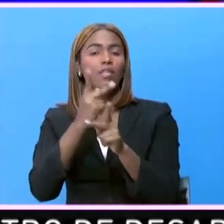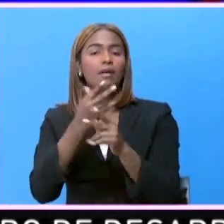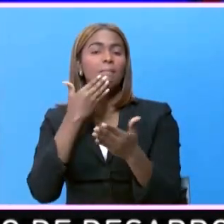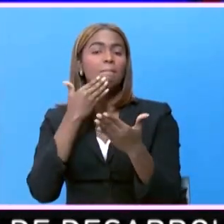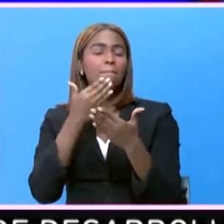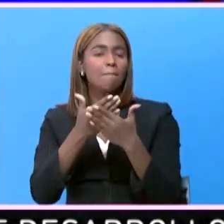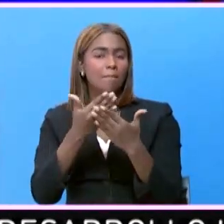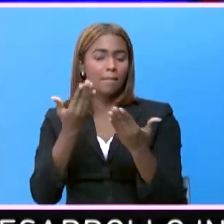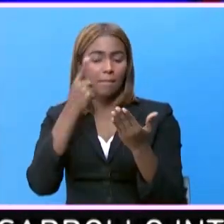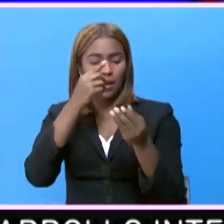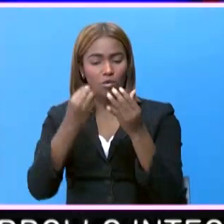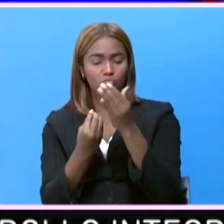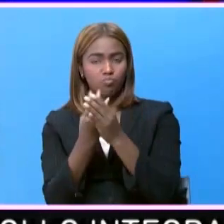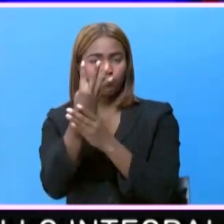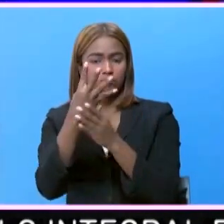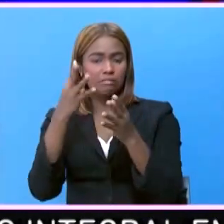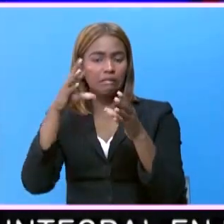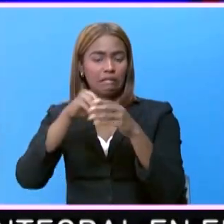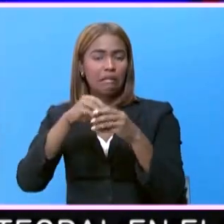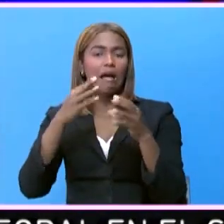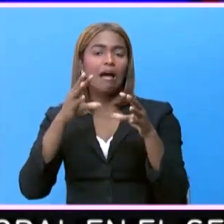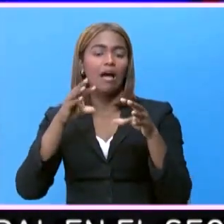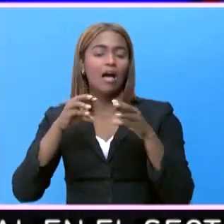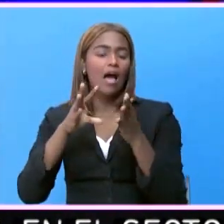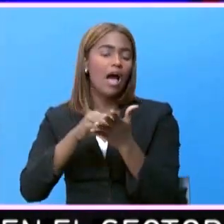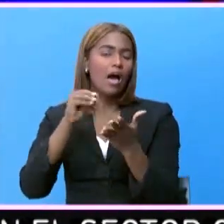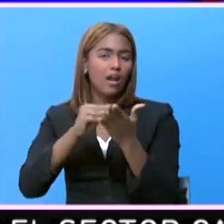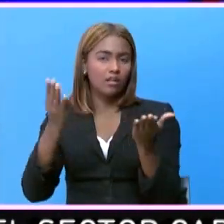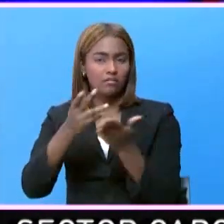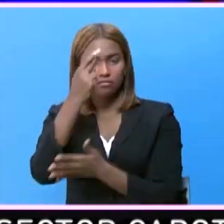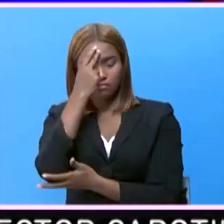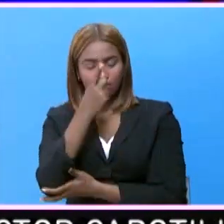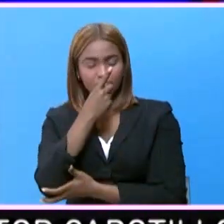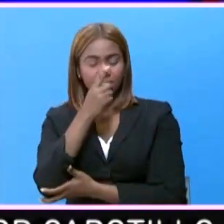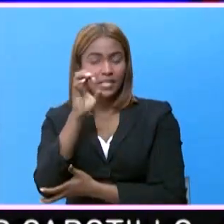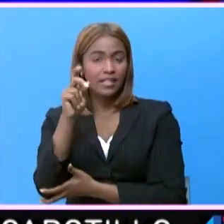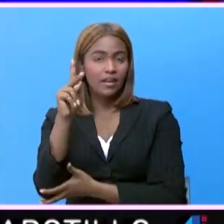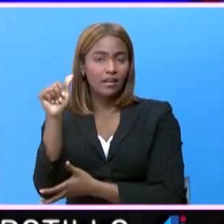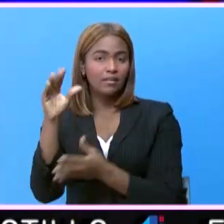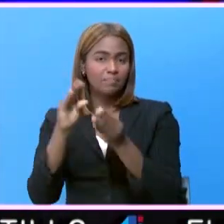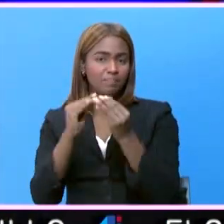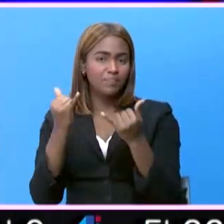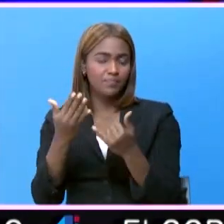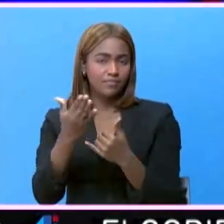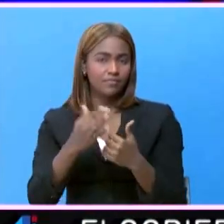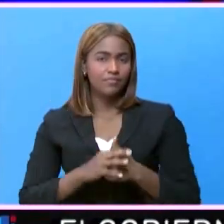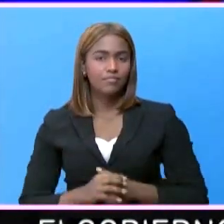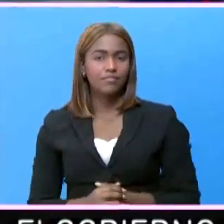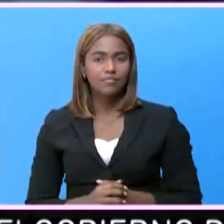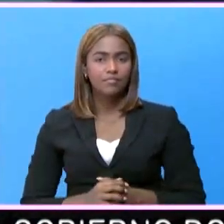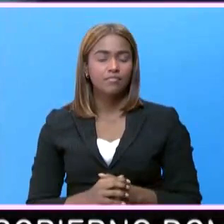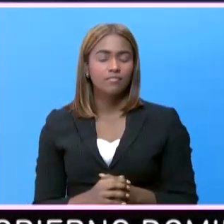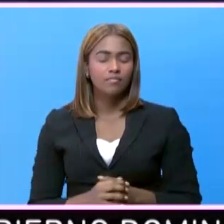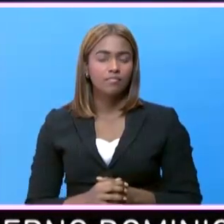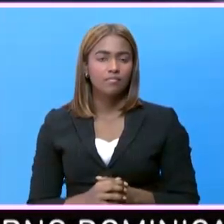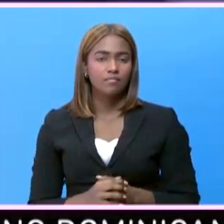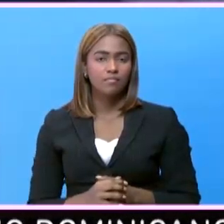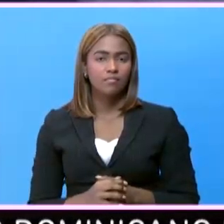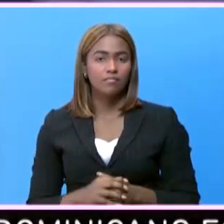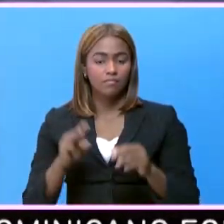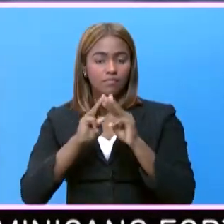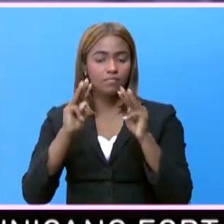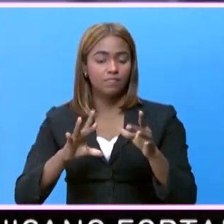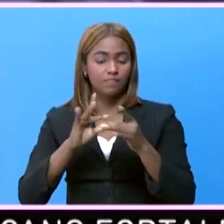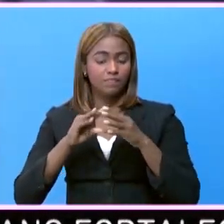estabilidad de la producción de arroz en el país. Nuestra compañera Edania Peña nos amplía. El